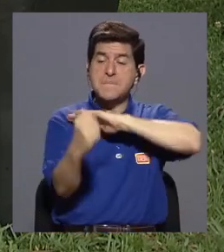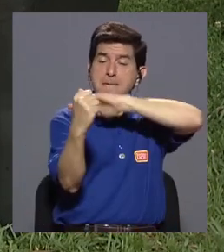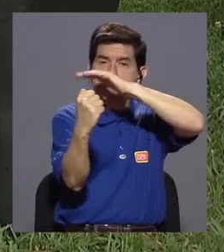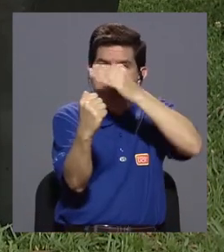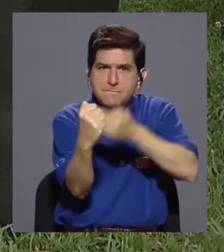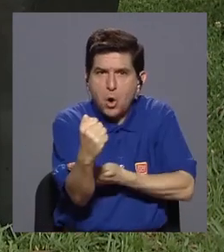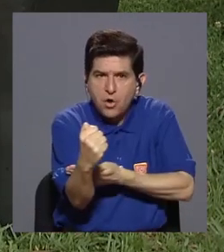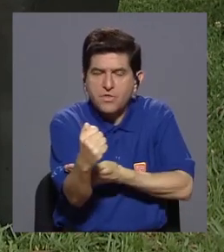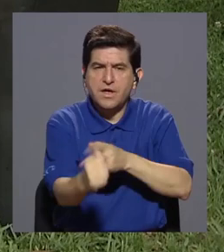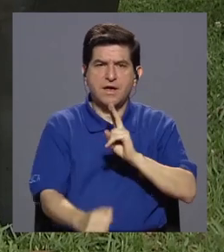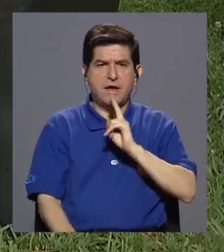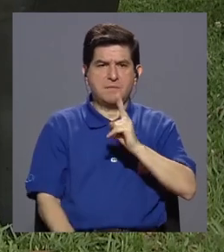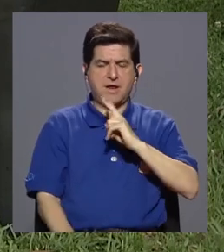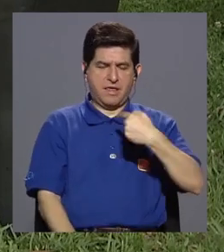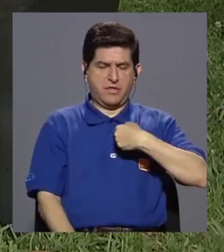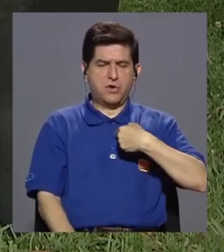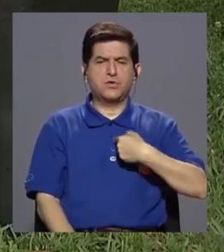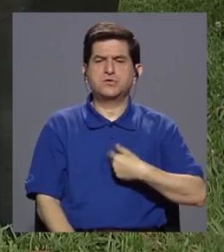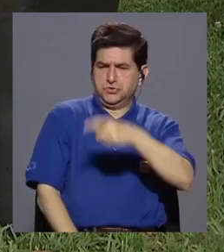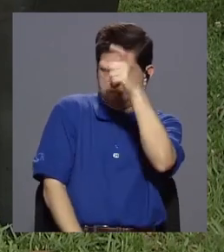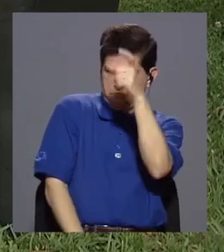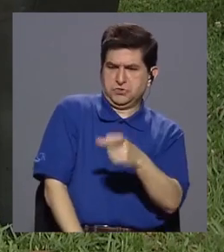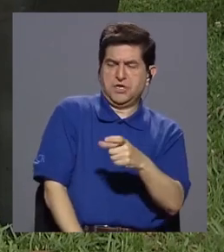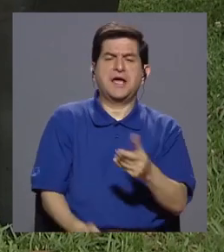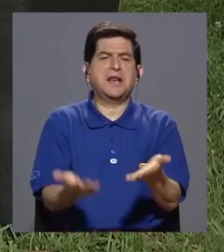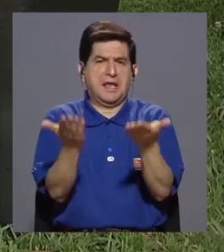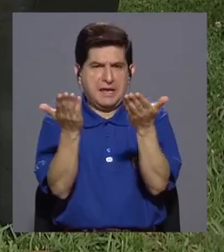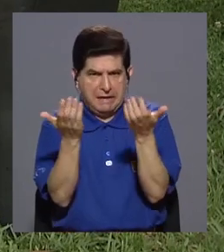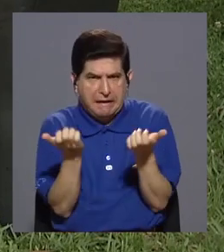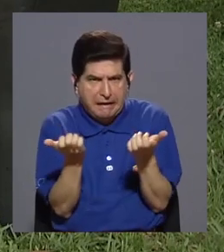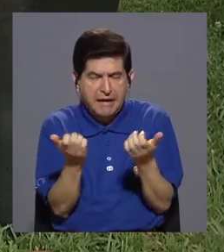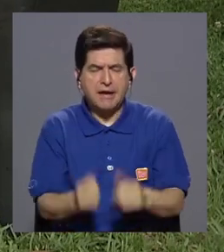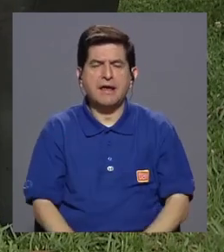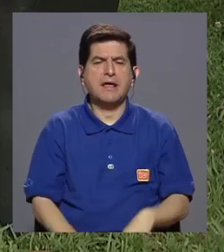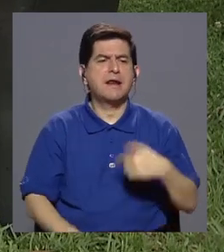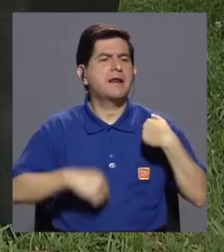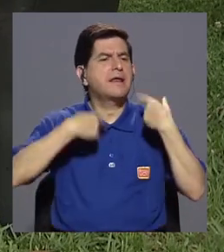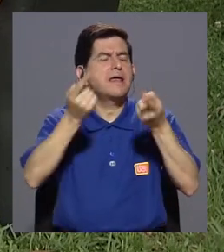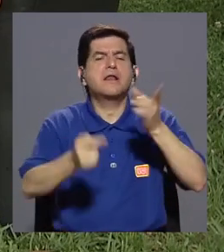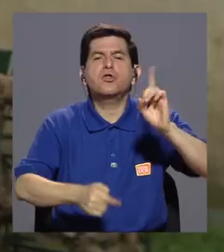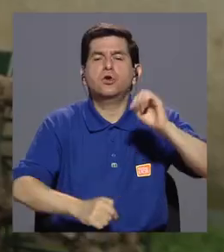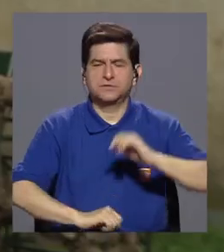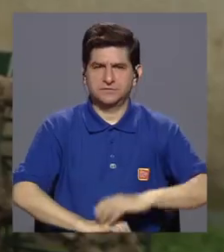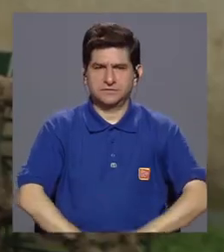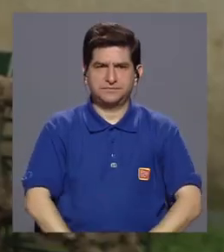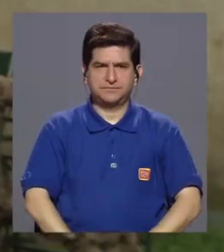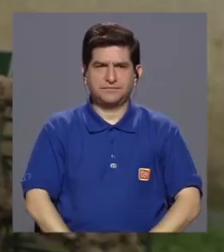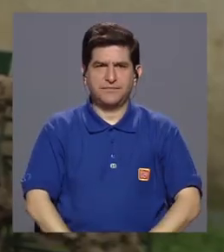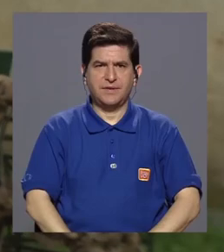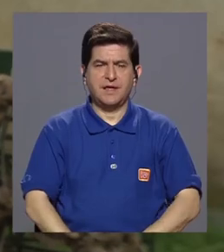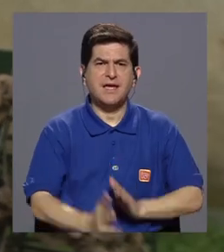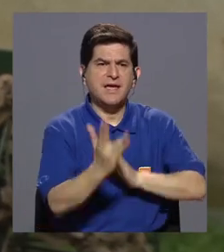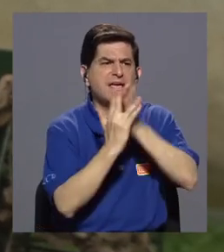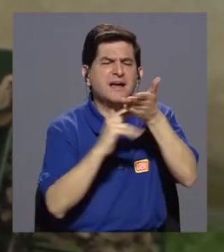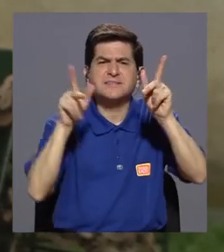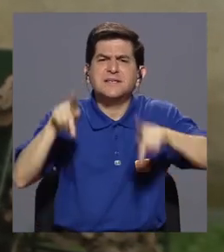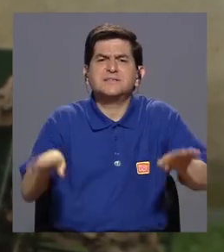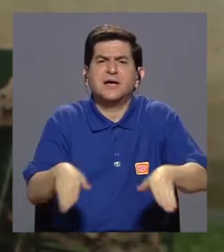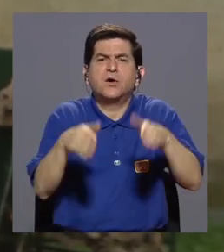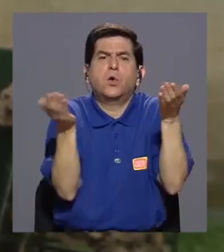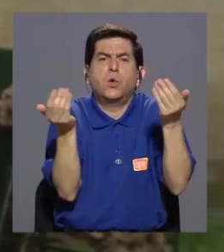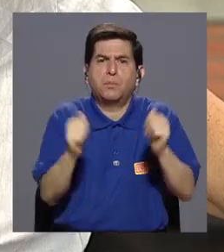poder, con quien realmente soy, con lo que realmente quiero, con hacia dónde quiero ir. ¿Cómo accesa a la gente a ustedes?